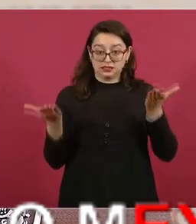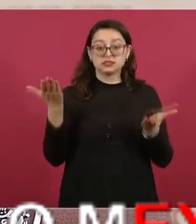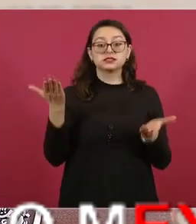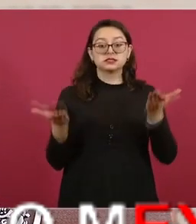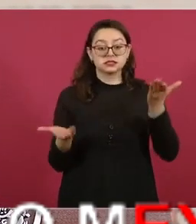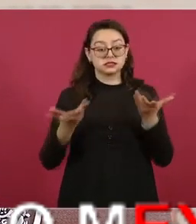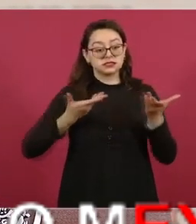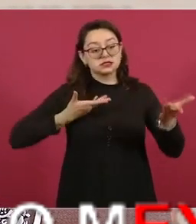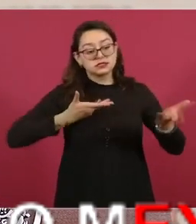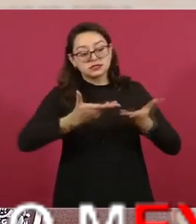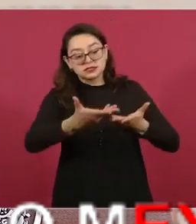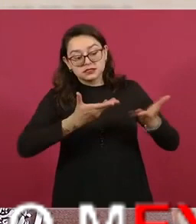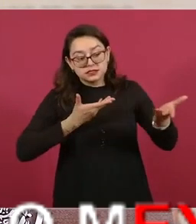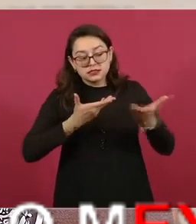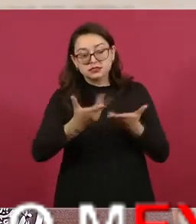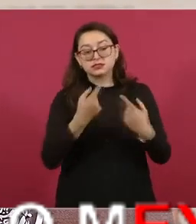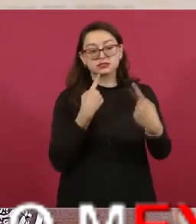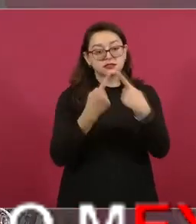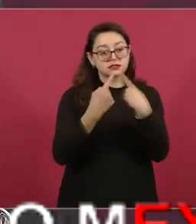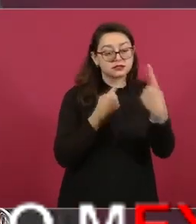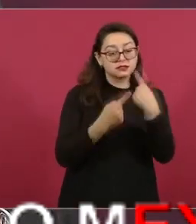negociación una rebaja